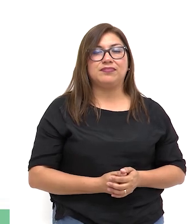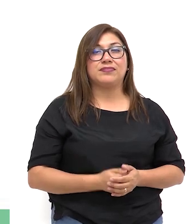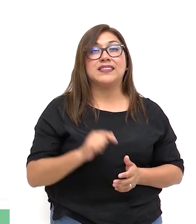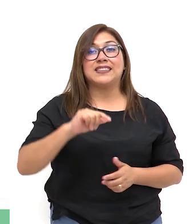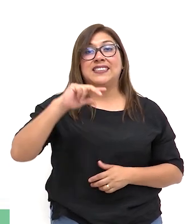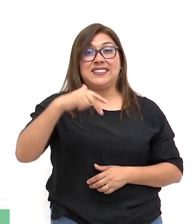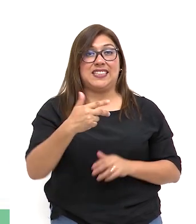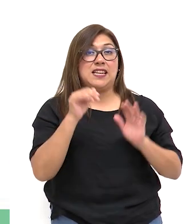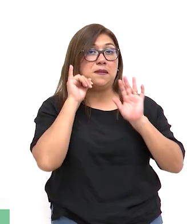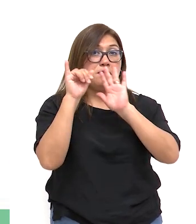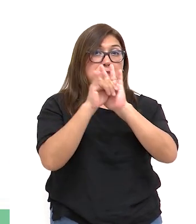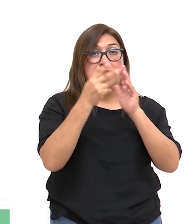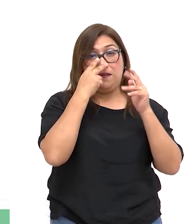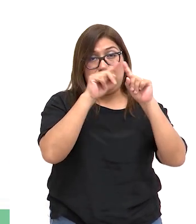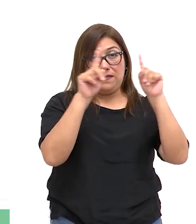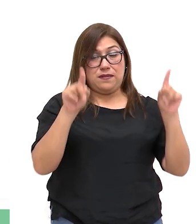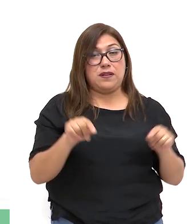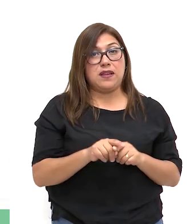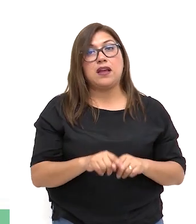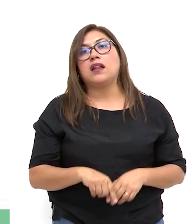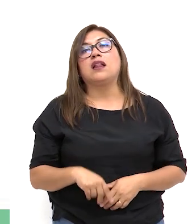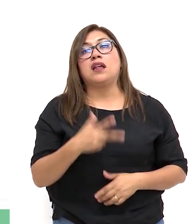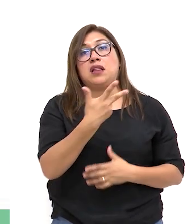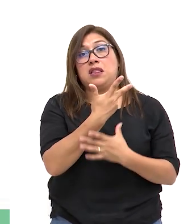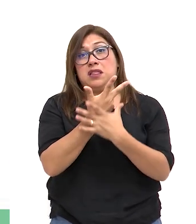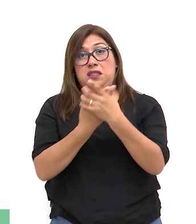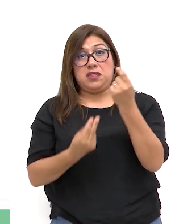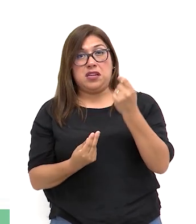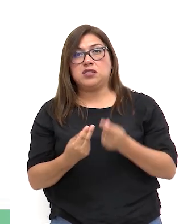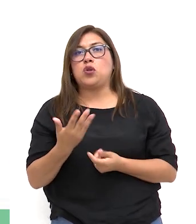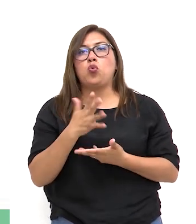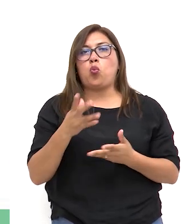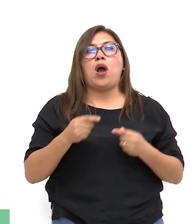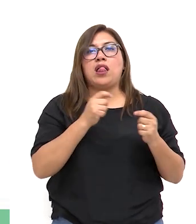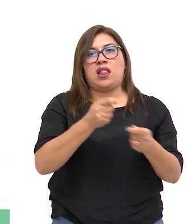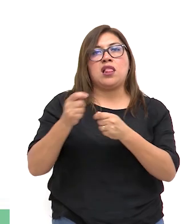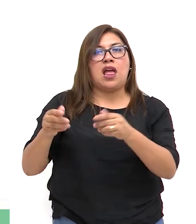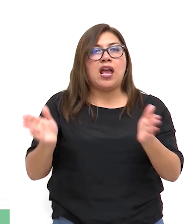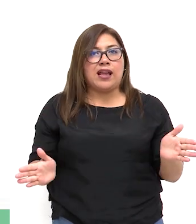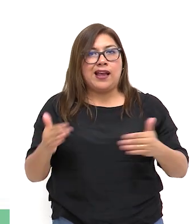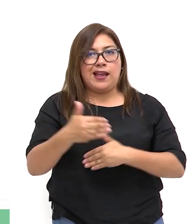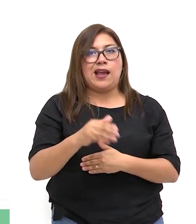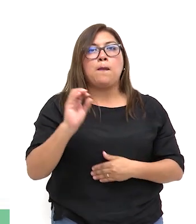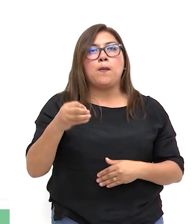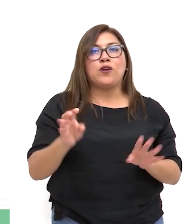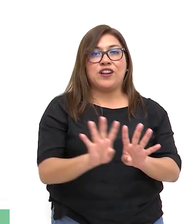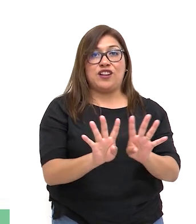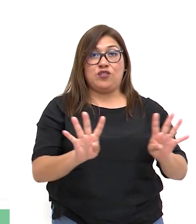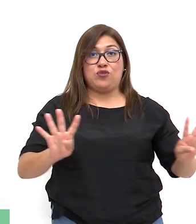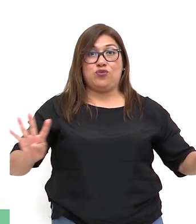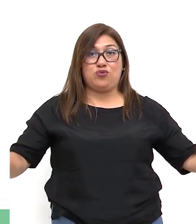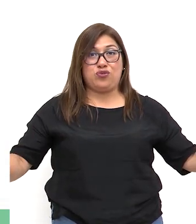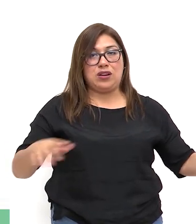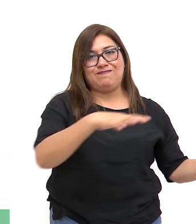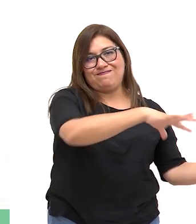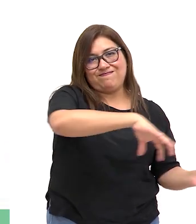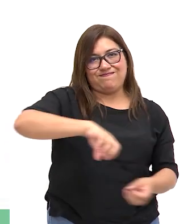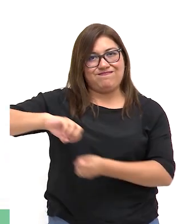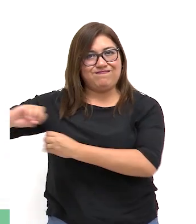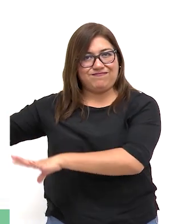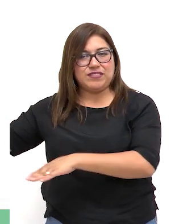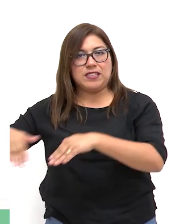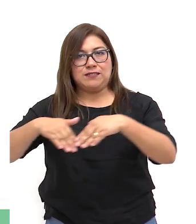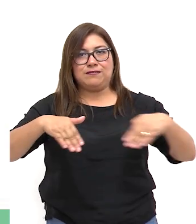En la tercera imagen, ninguna de las personas recibe cajas, ya que se ha quitado la cerca de madera de tamaño